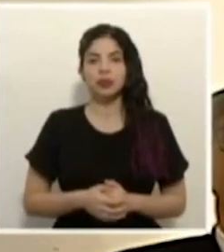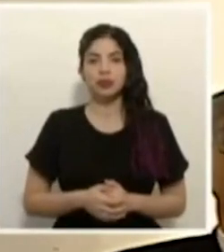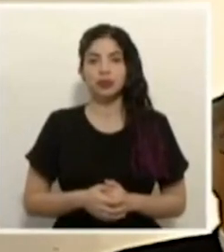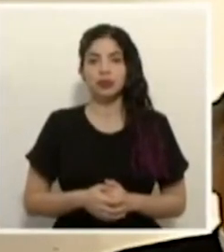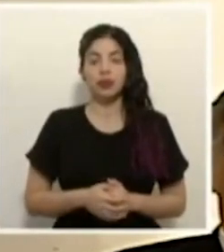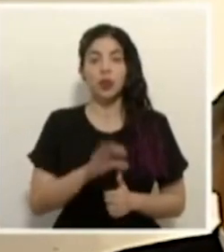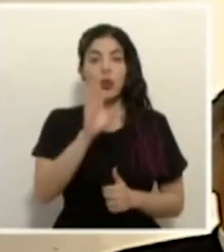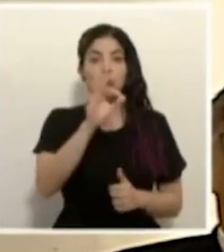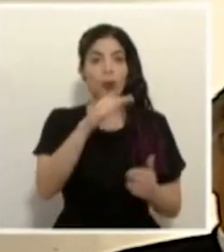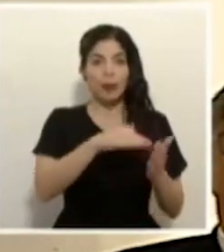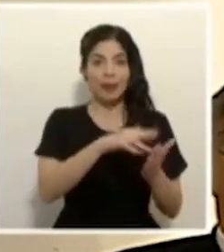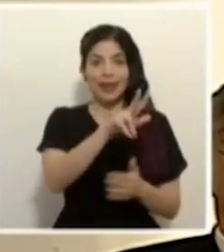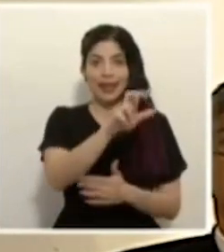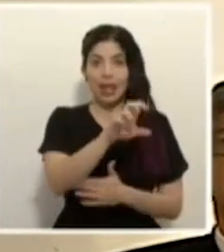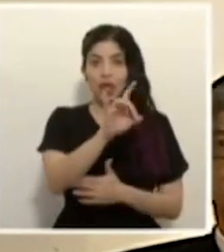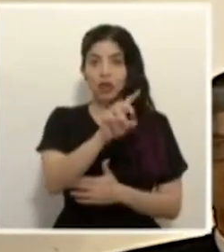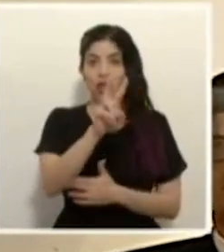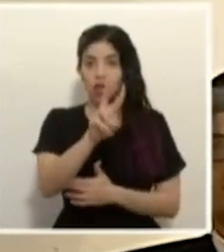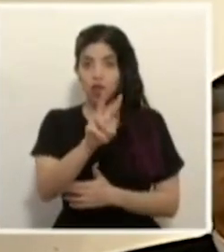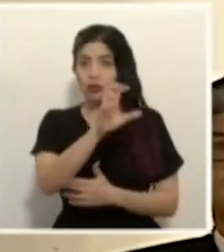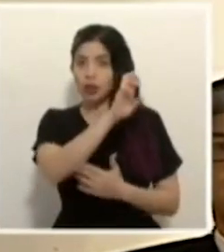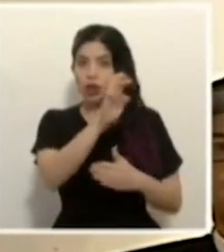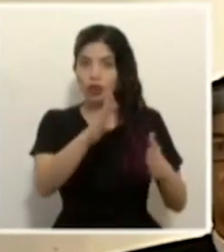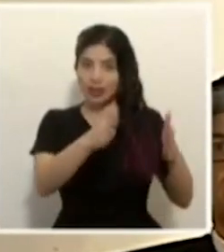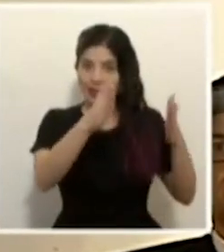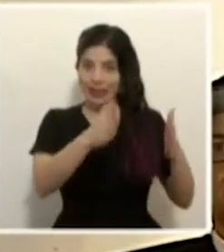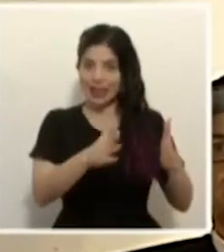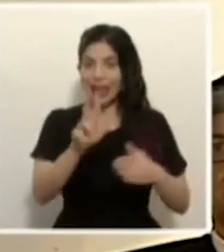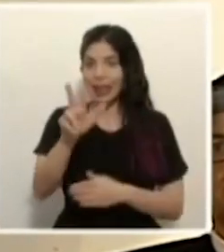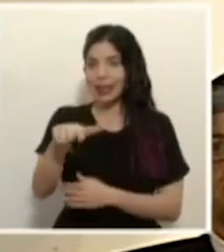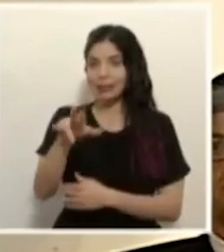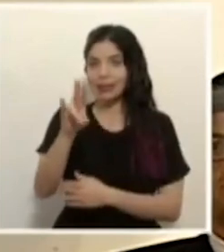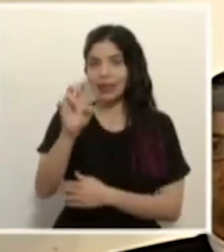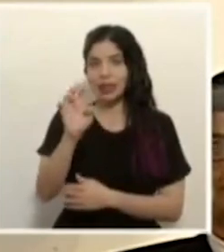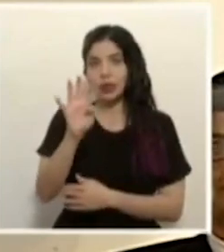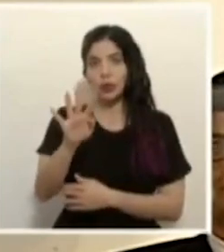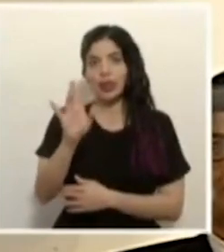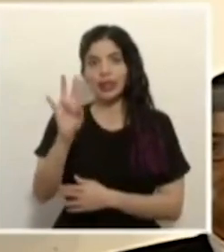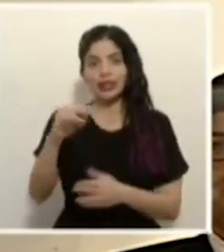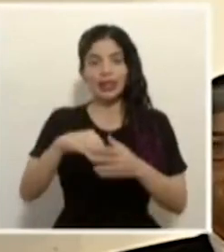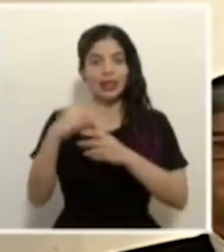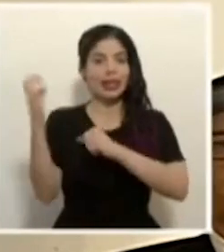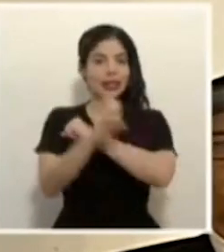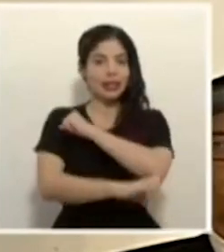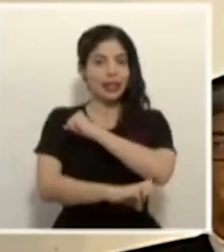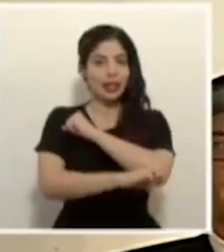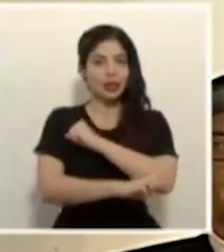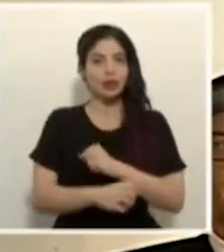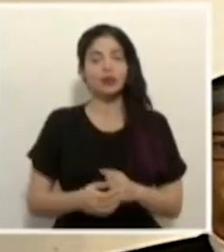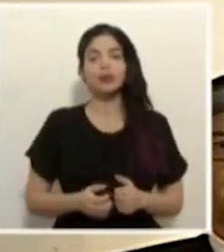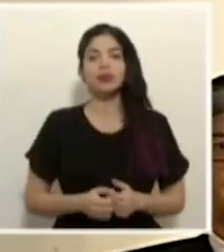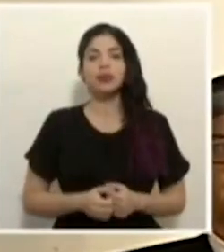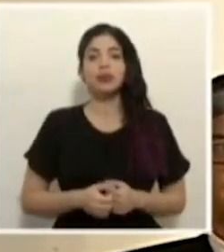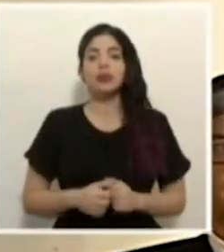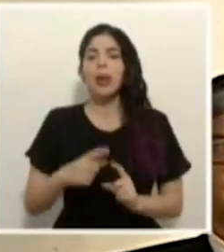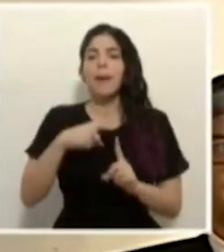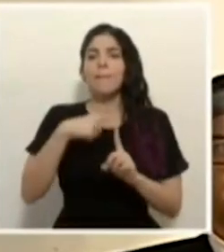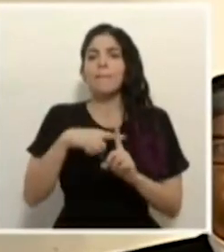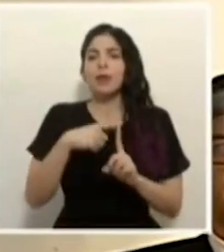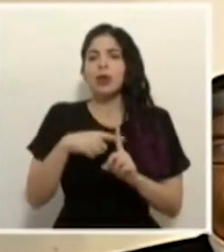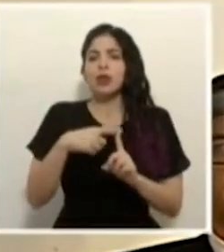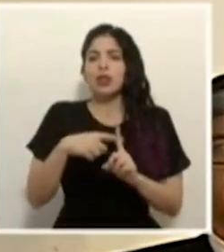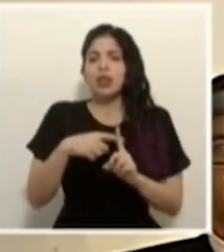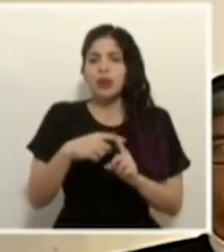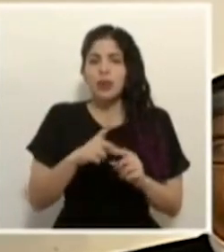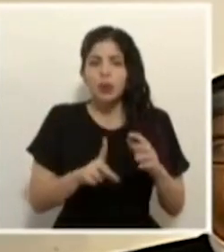9.382 costarricenses, 3.747 extranjeros. Los casos positivos que tenemos